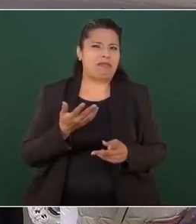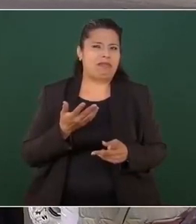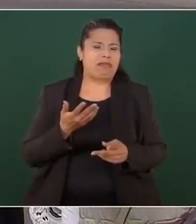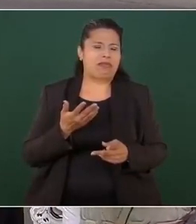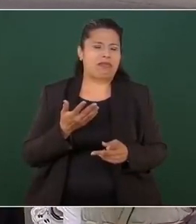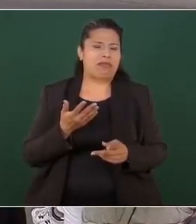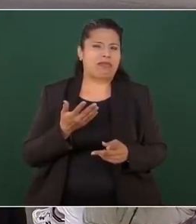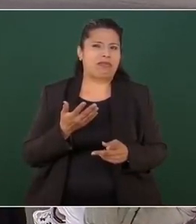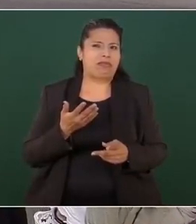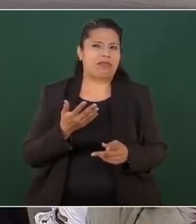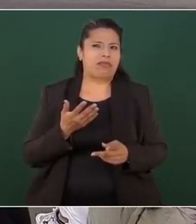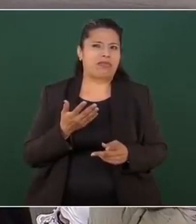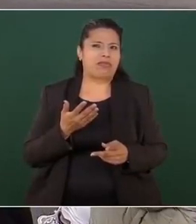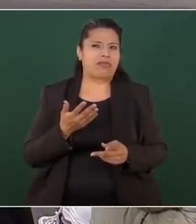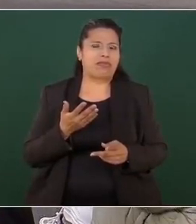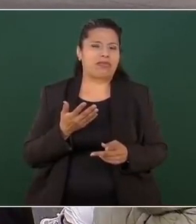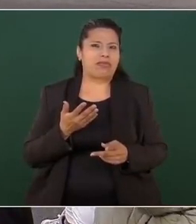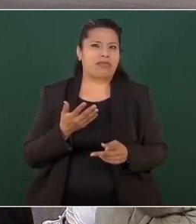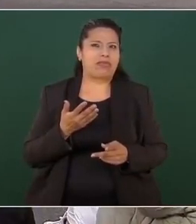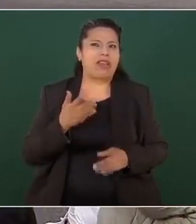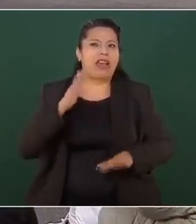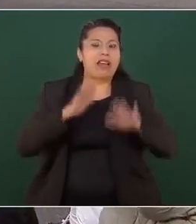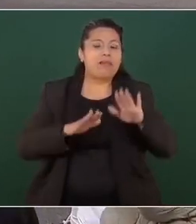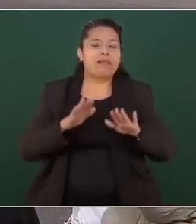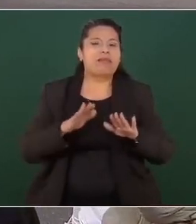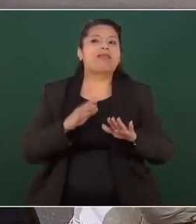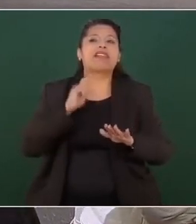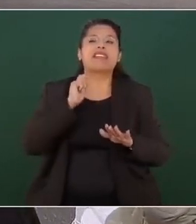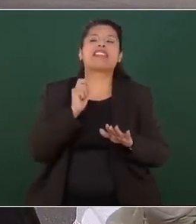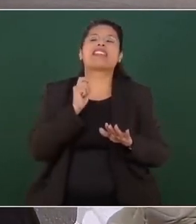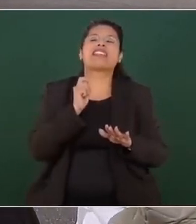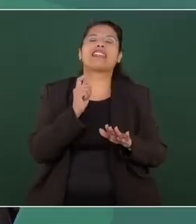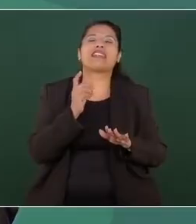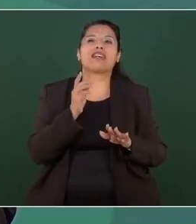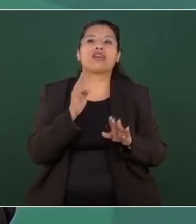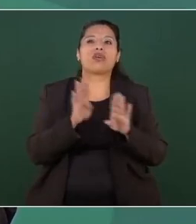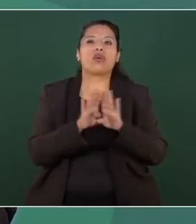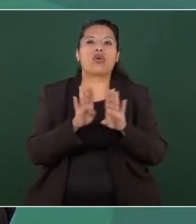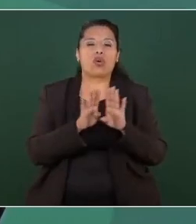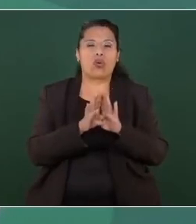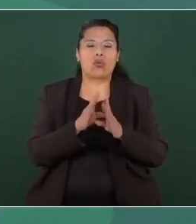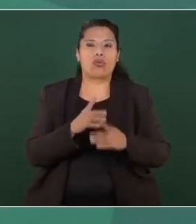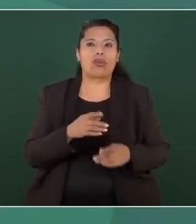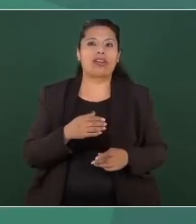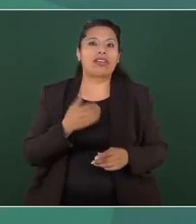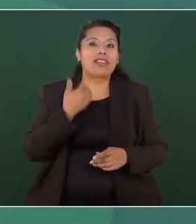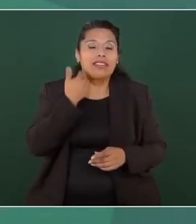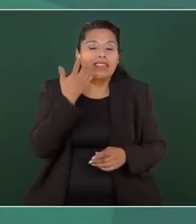quienes apostaban al uso de la fuerza,